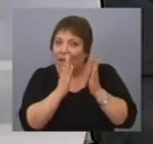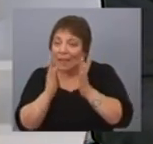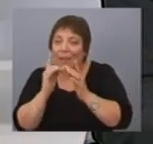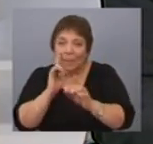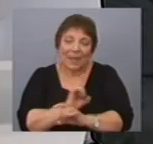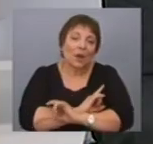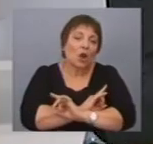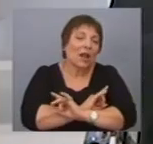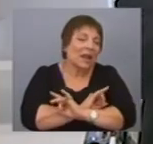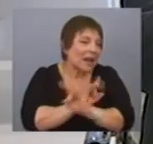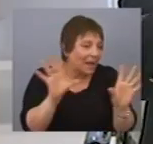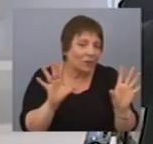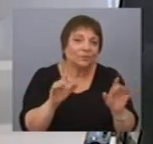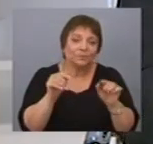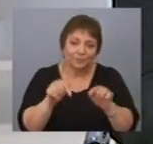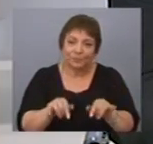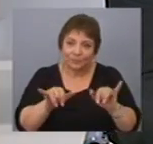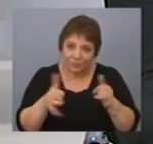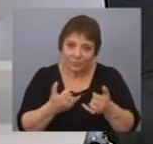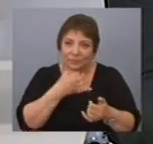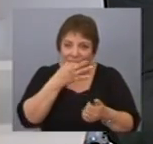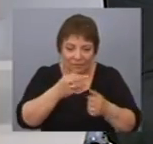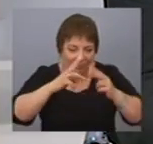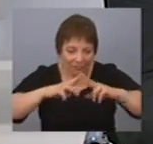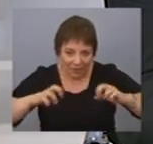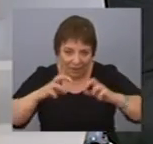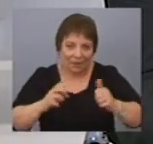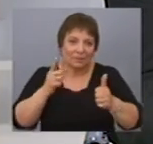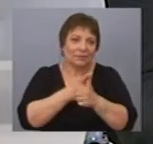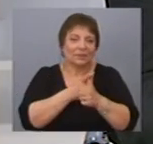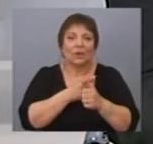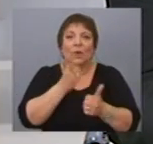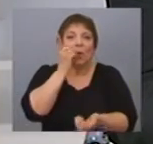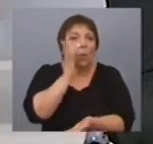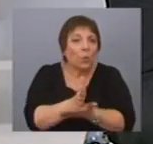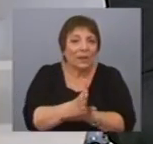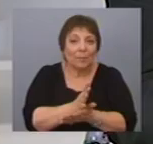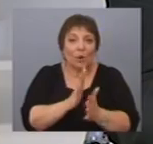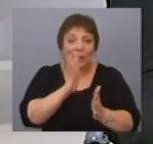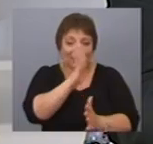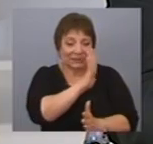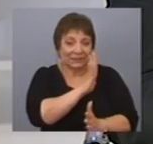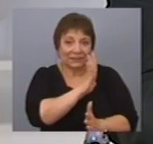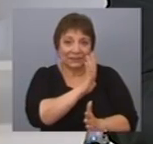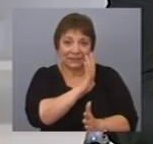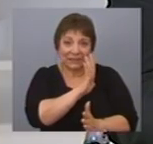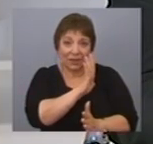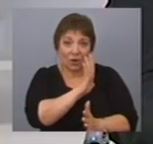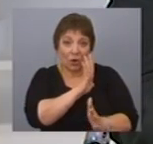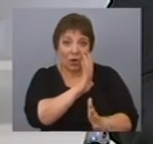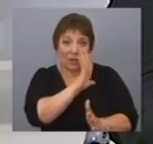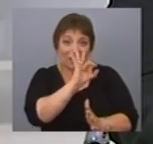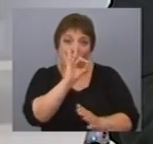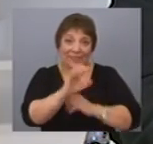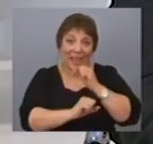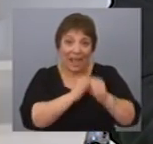claramente, creo que se ha señalado en varios análisis, en las últimas cinco décadas es prácticamente el